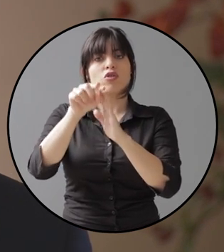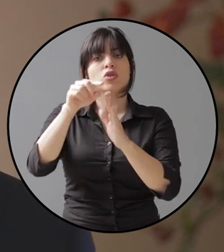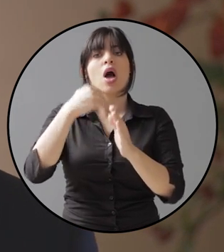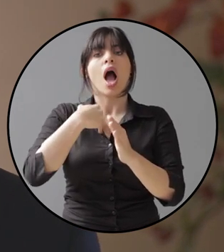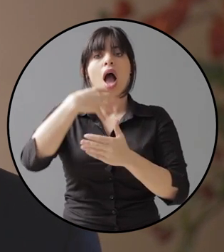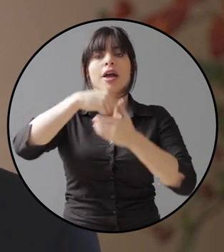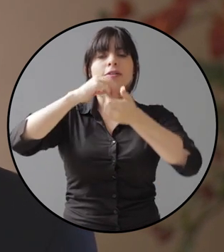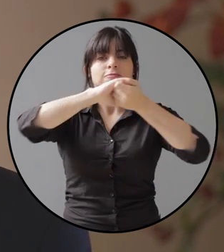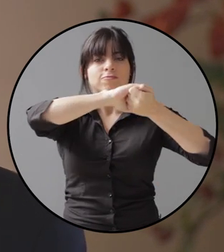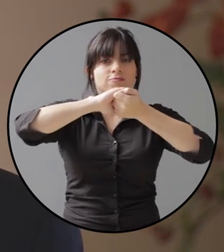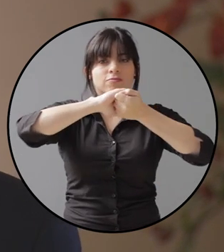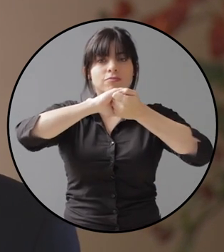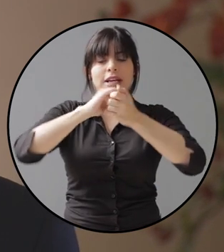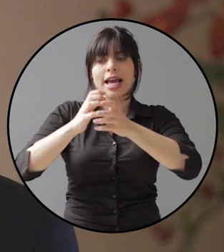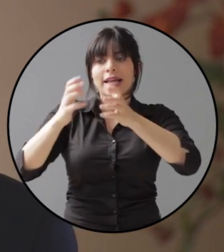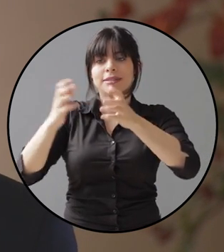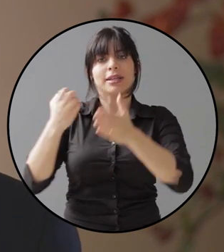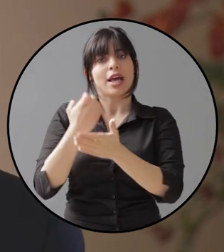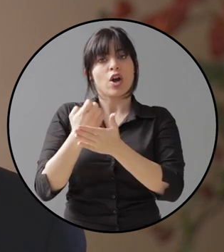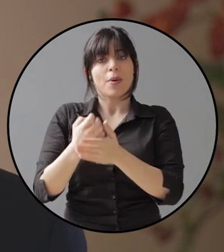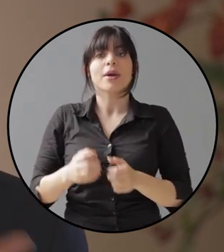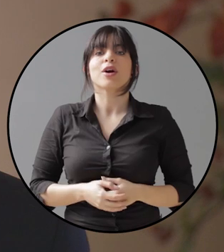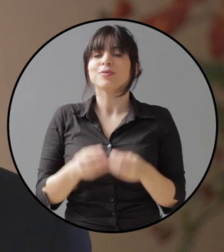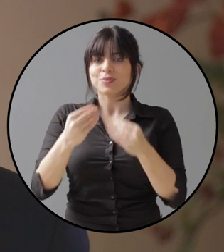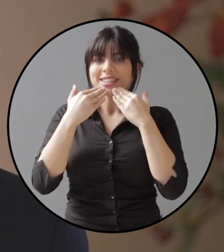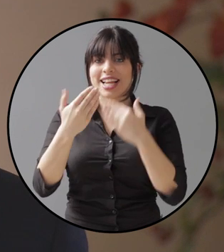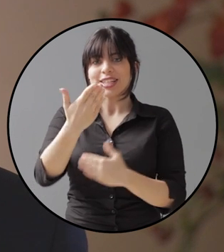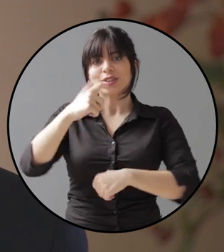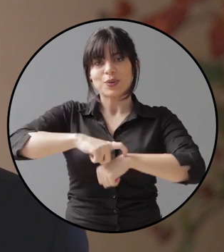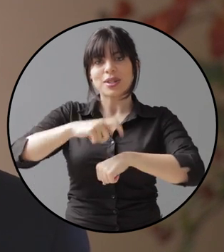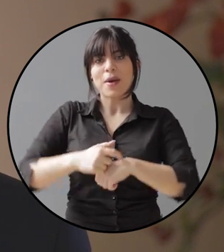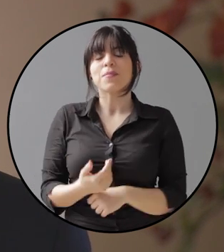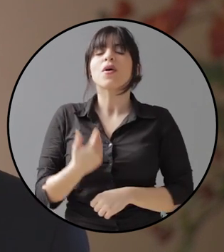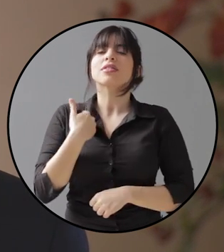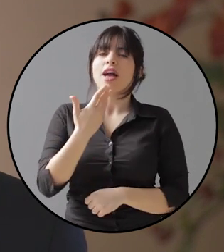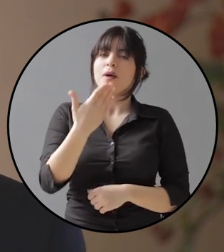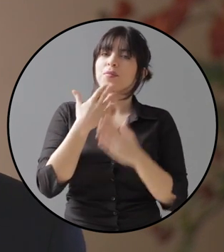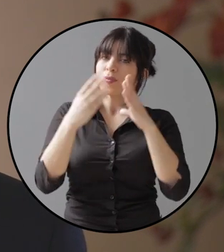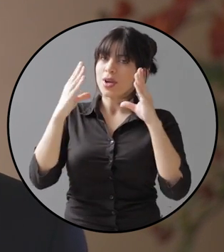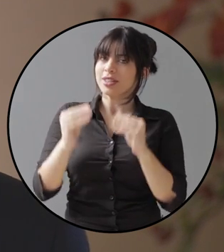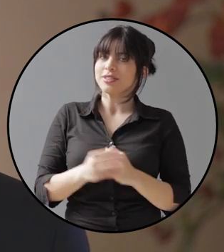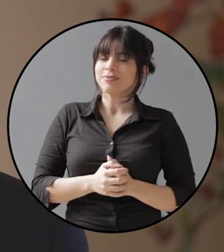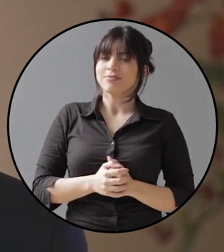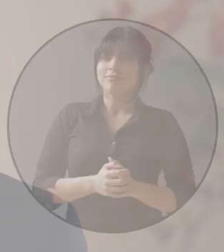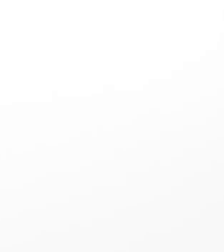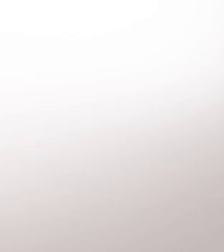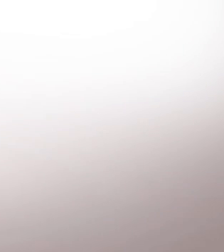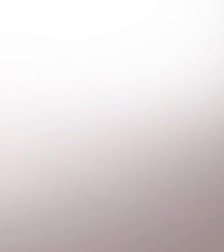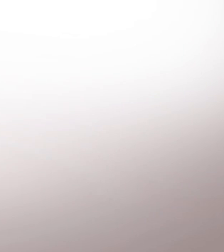solidaridad y crecimiento económico. Muchas gracias por su tiempo y que tenga una buena semana.